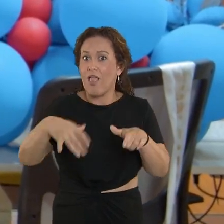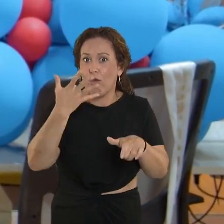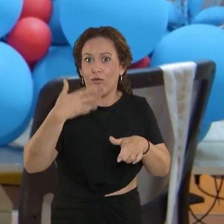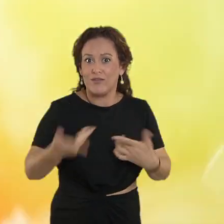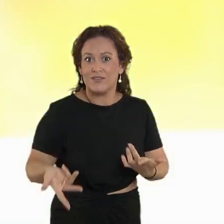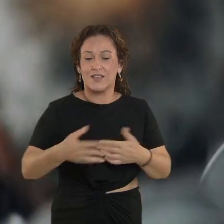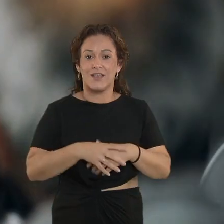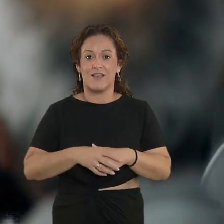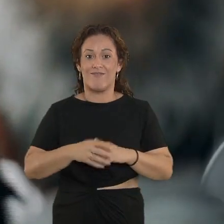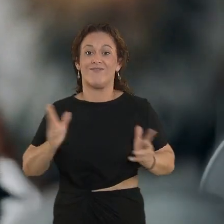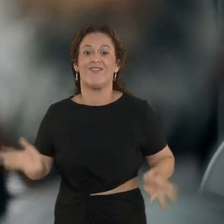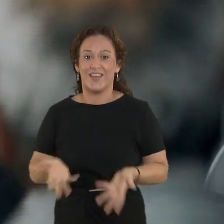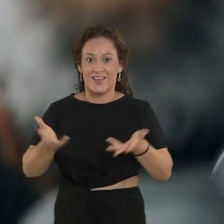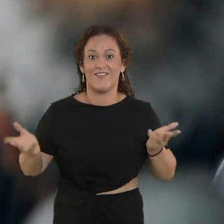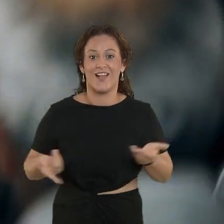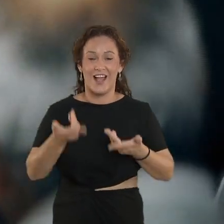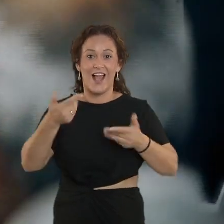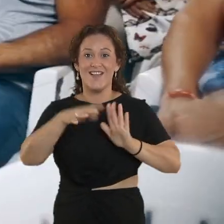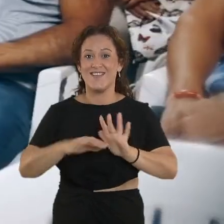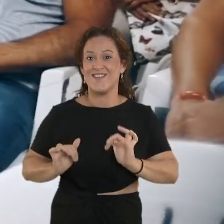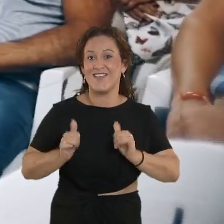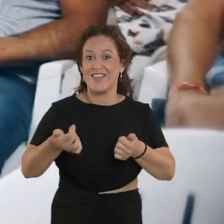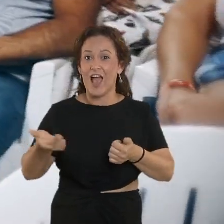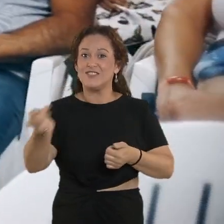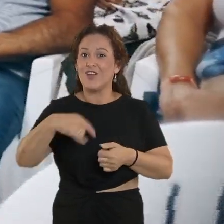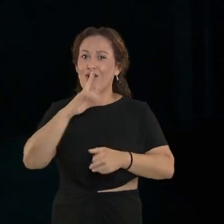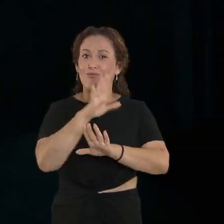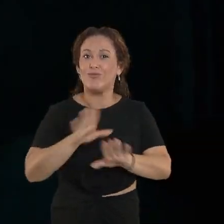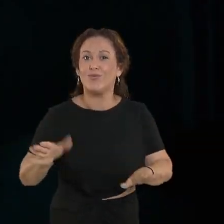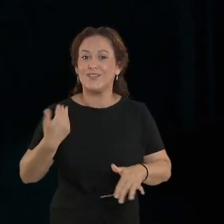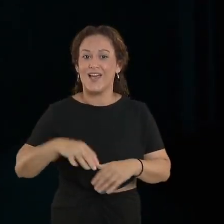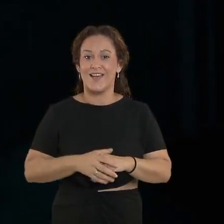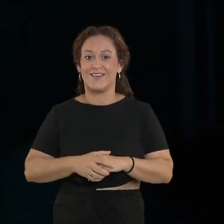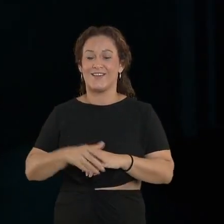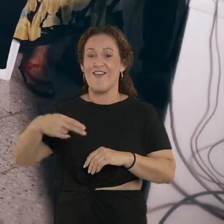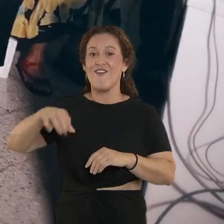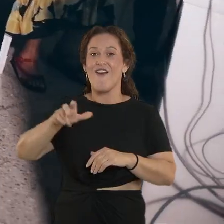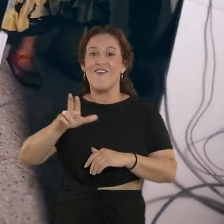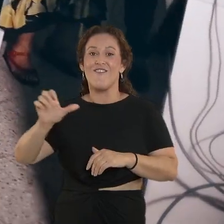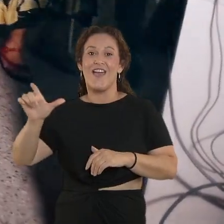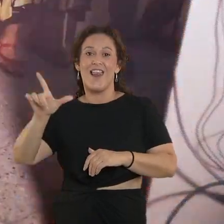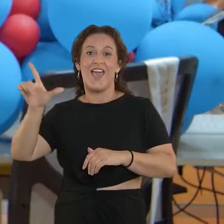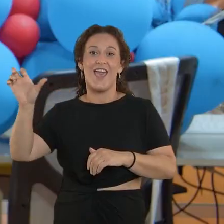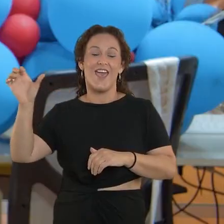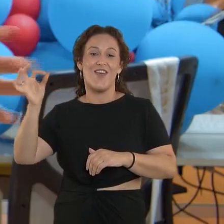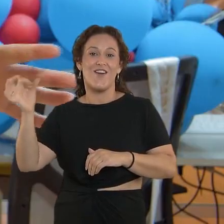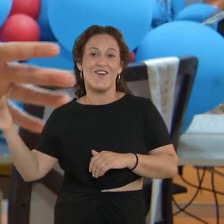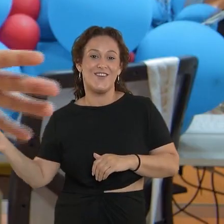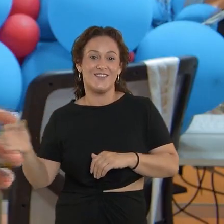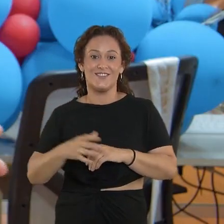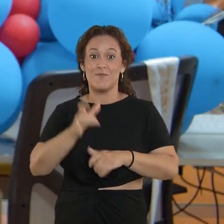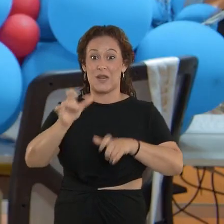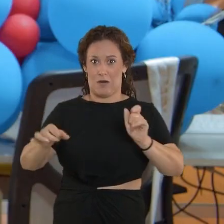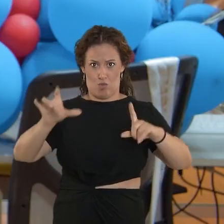gente le gusta. ¡Venga, venga! ¡Esto va a empezar! ¡Callaos todos! ¡Noveleros! Todos nuestros